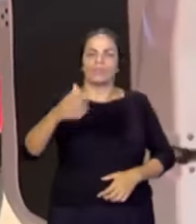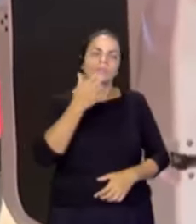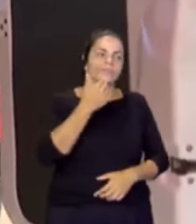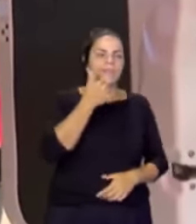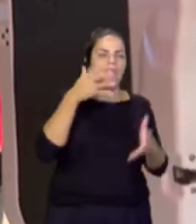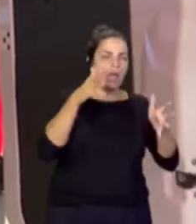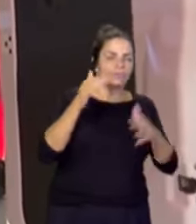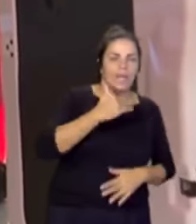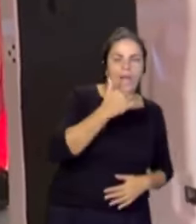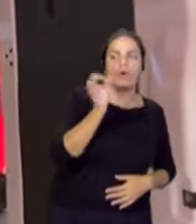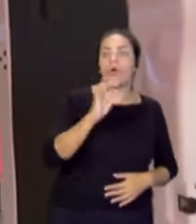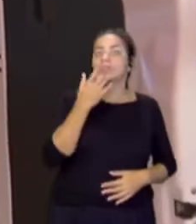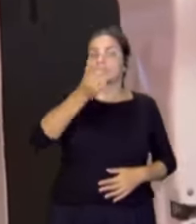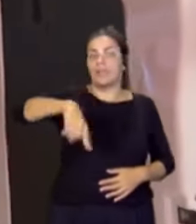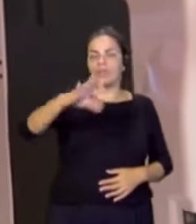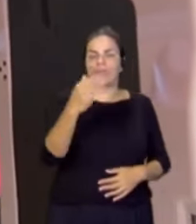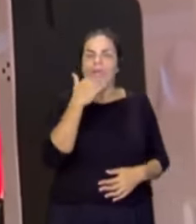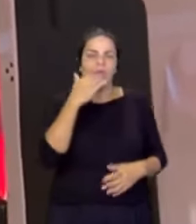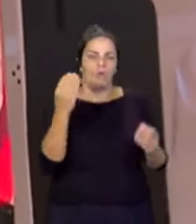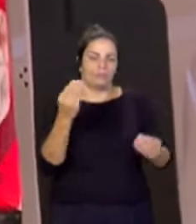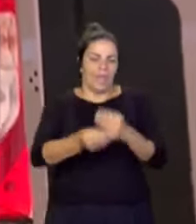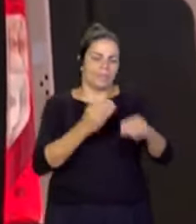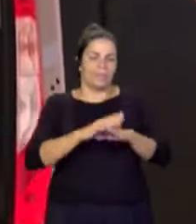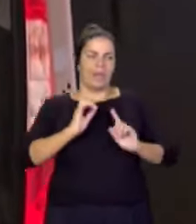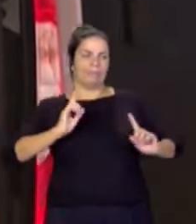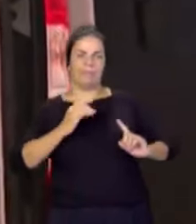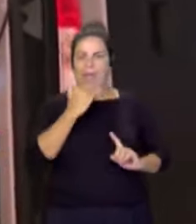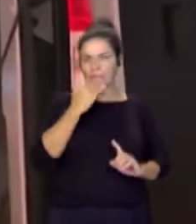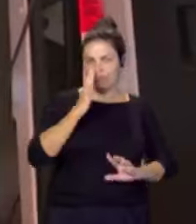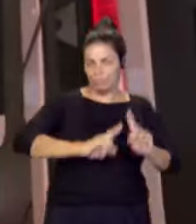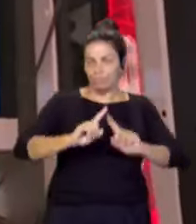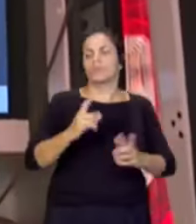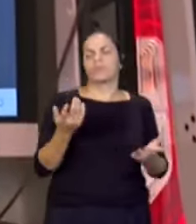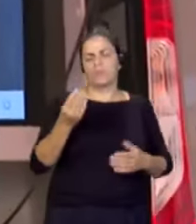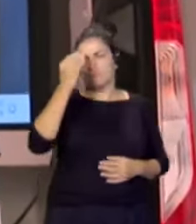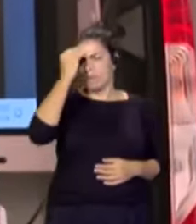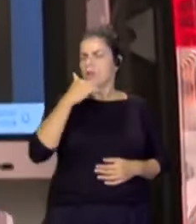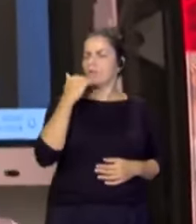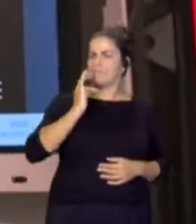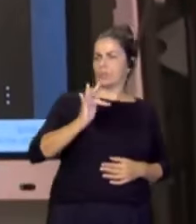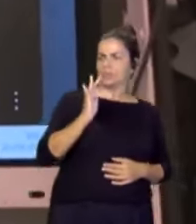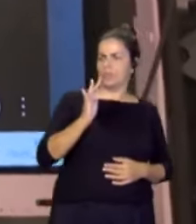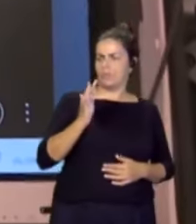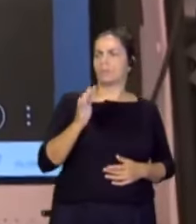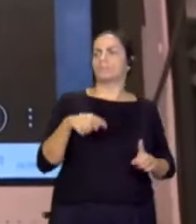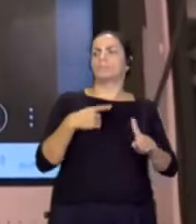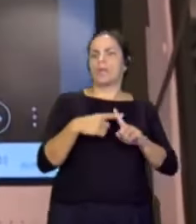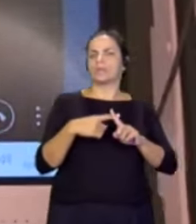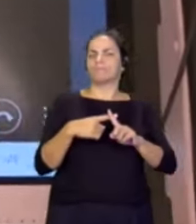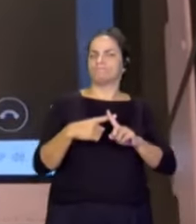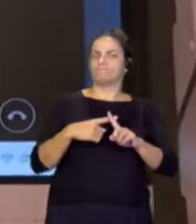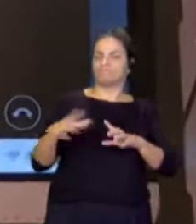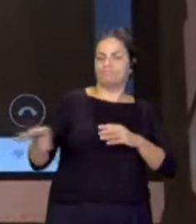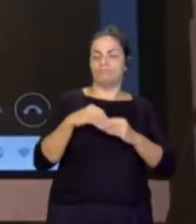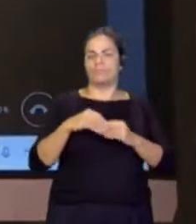que tiene que hacer para prevenir su integridad. La verdad que es algo muy positivo y algo que se añade a la situación